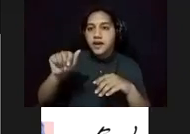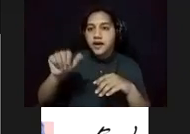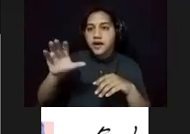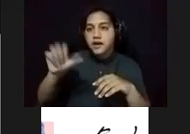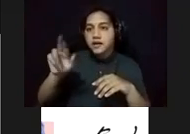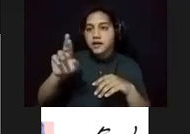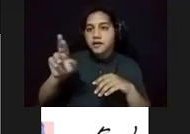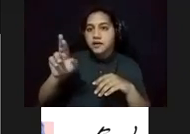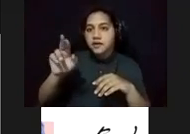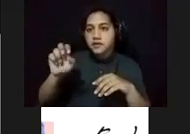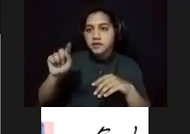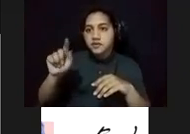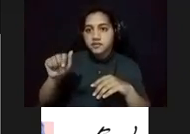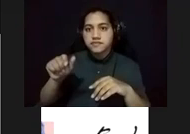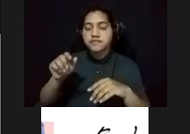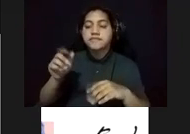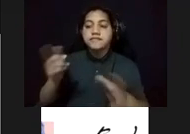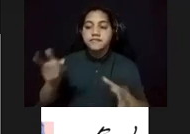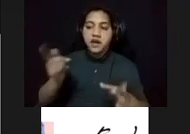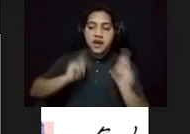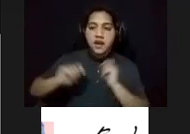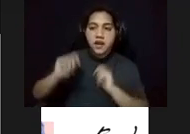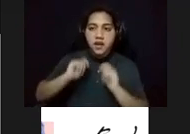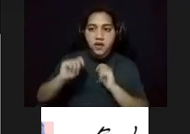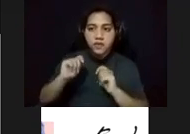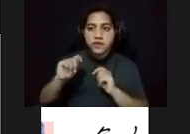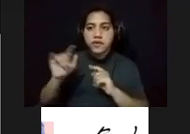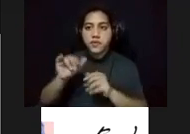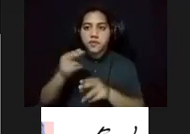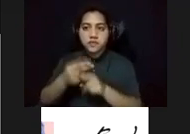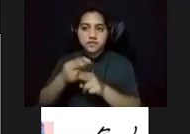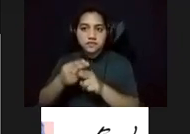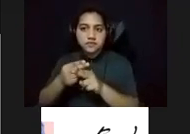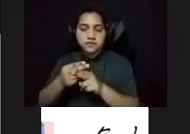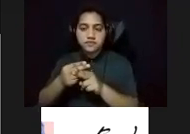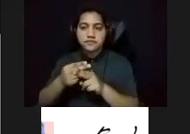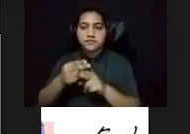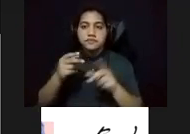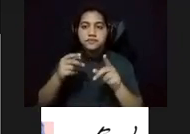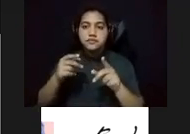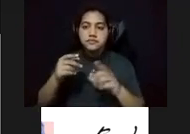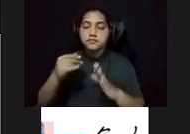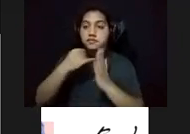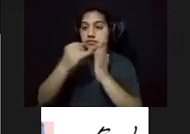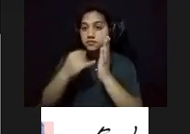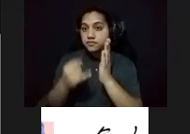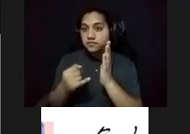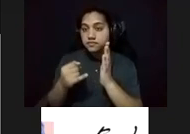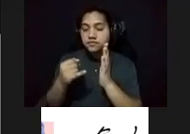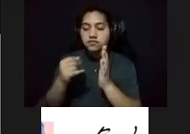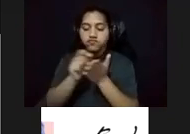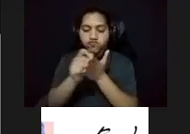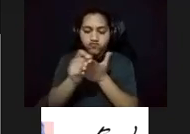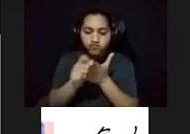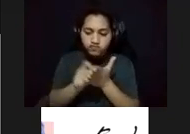para la obra que lleva el mismo nombre. La actividad artística del maestro como pintor y grabador